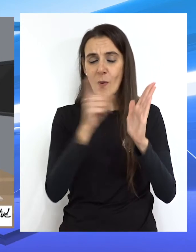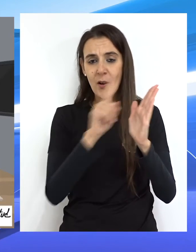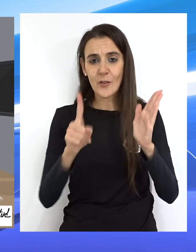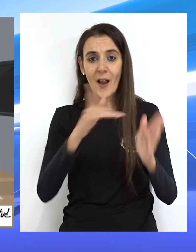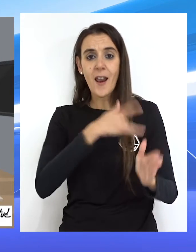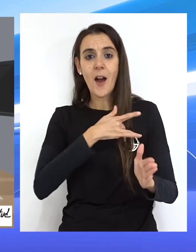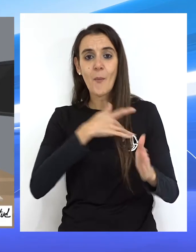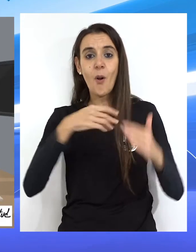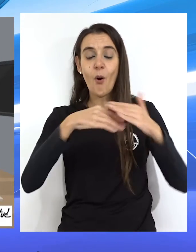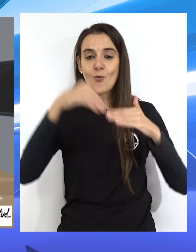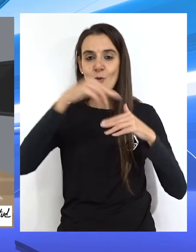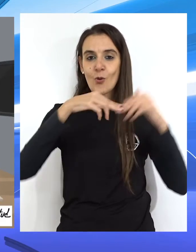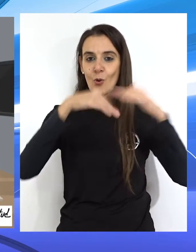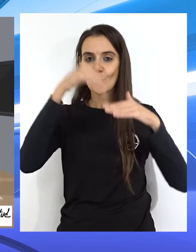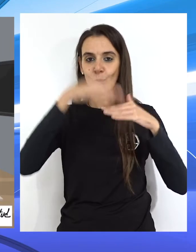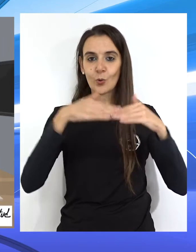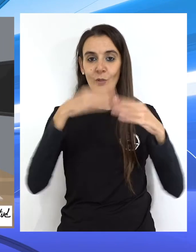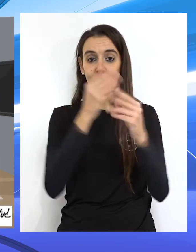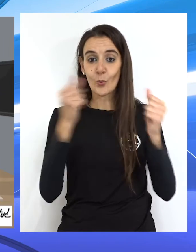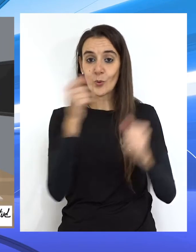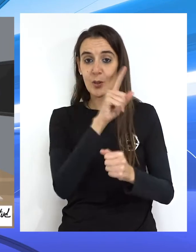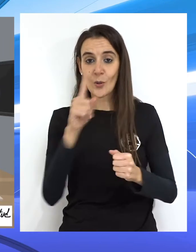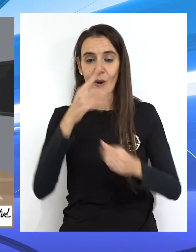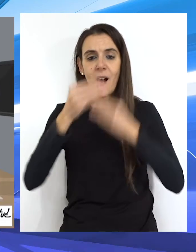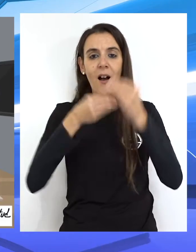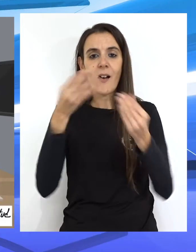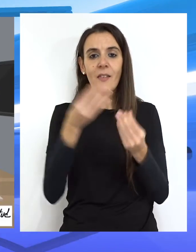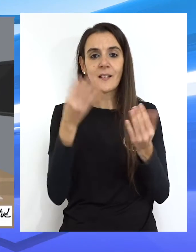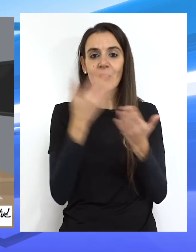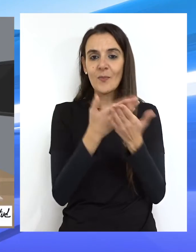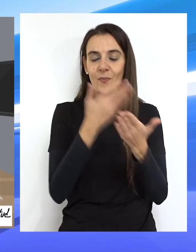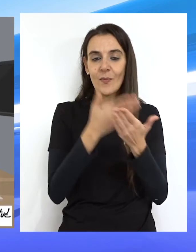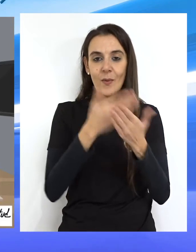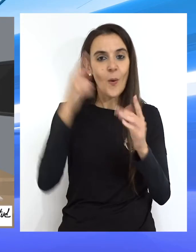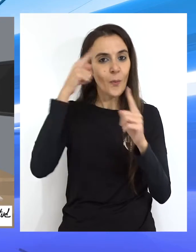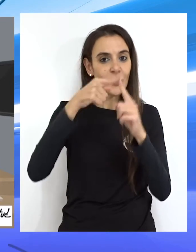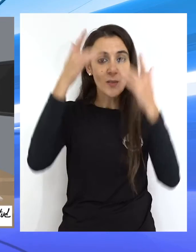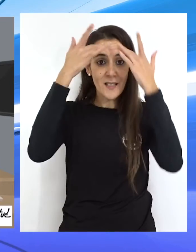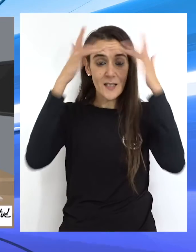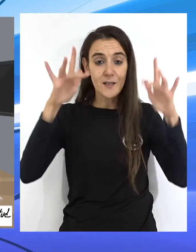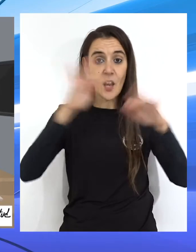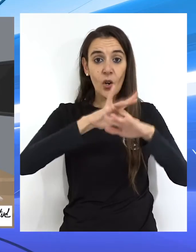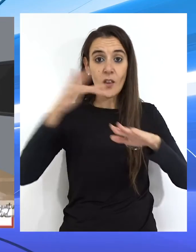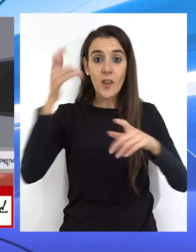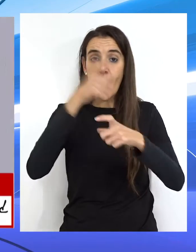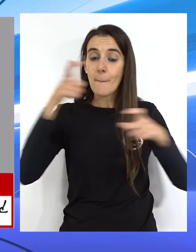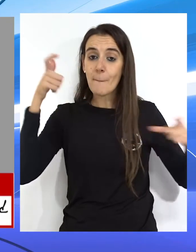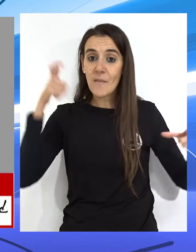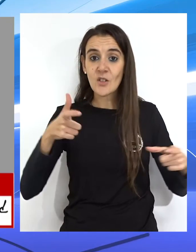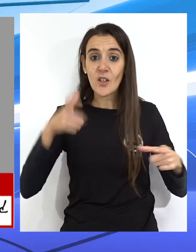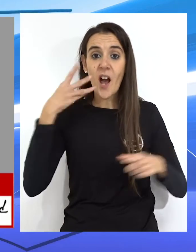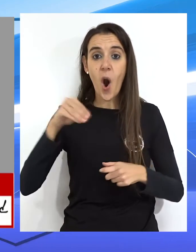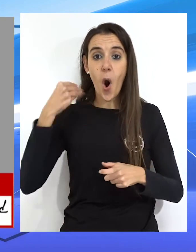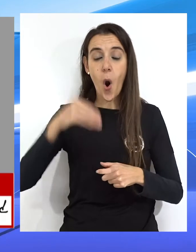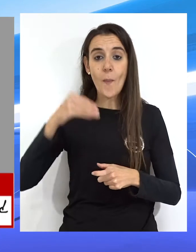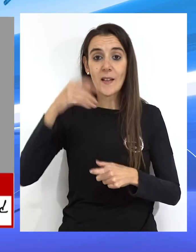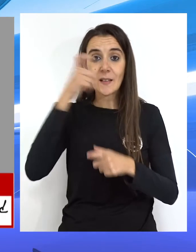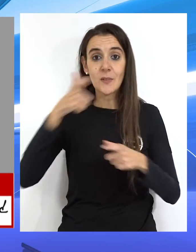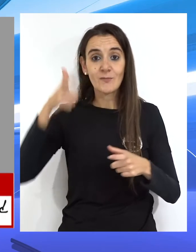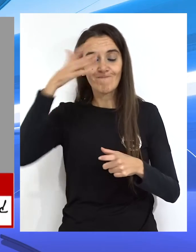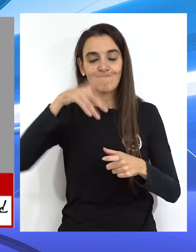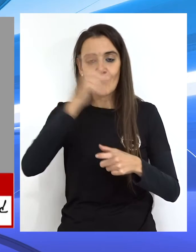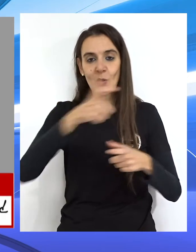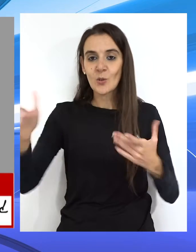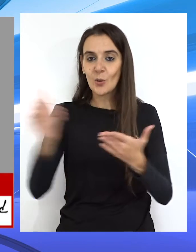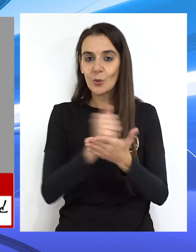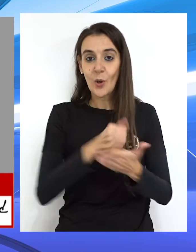amor construye, no destruye, se propone en realizar diferentes acciones para sensibilizar a adolescentes y jóvenes, así como a la población